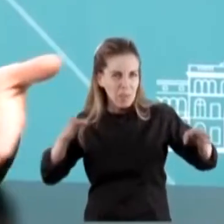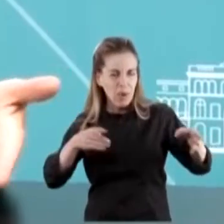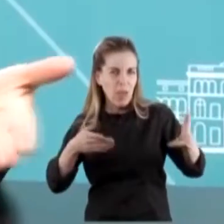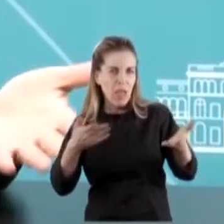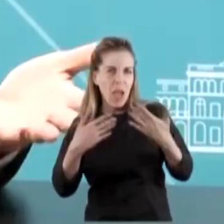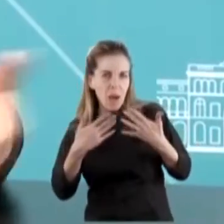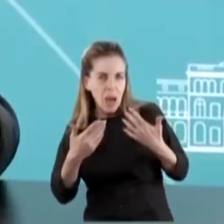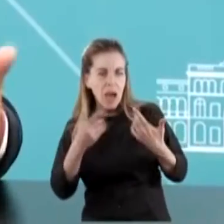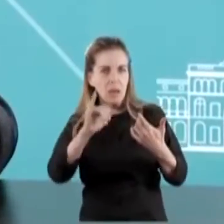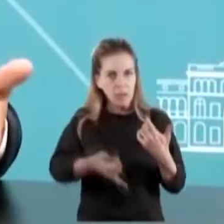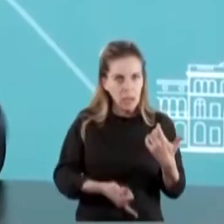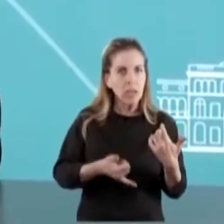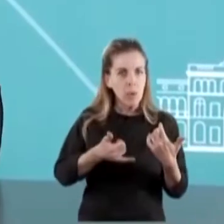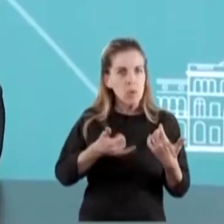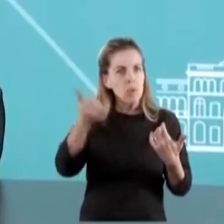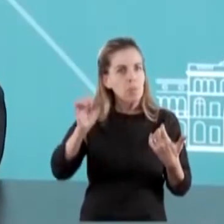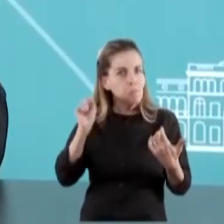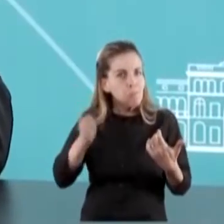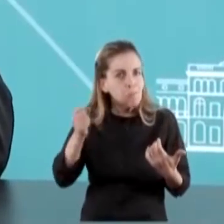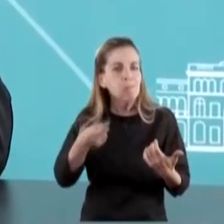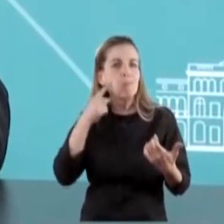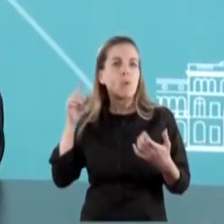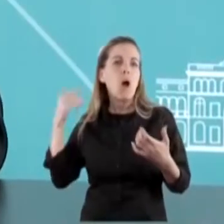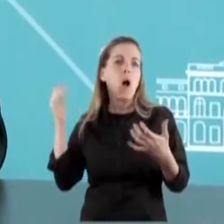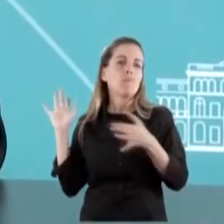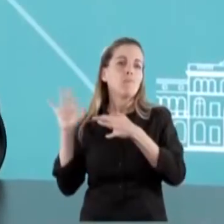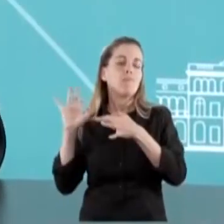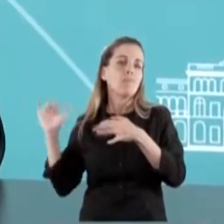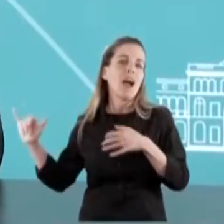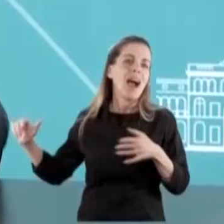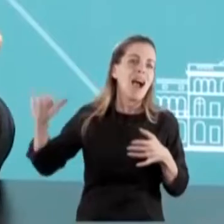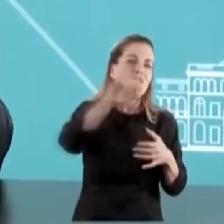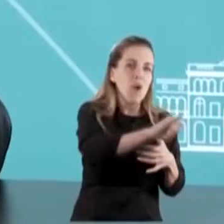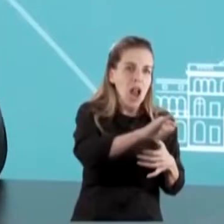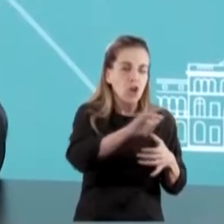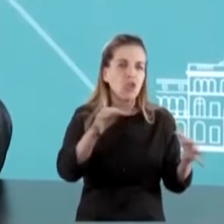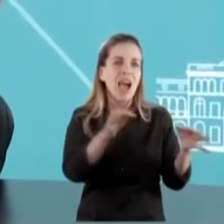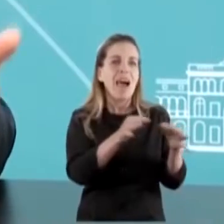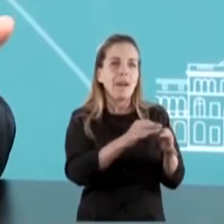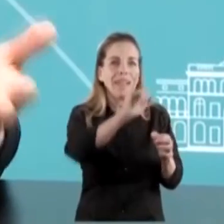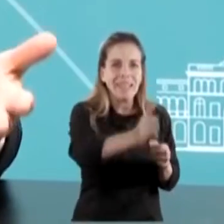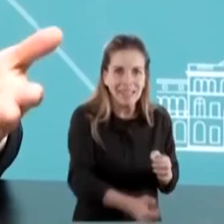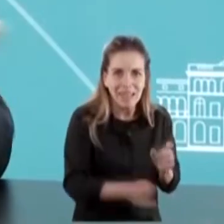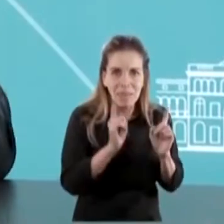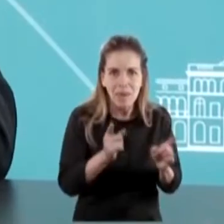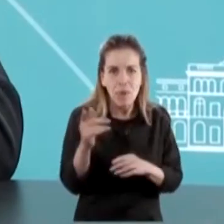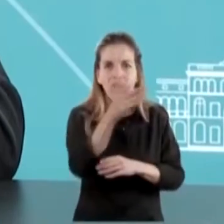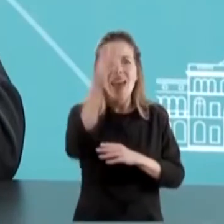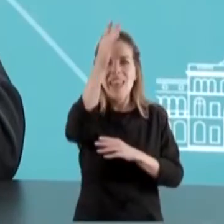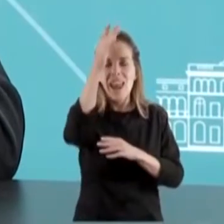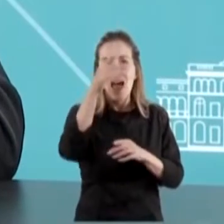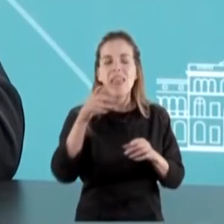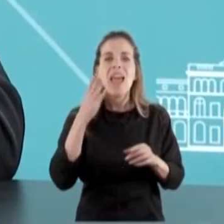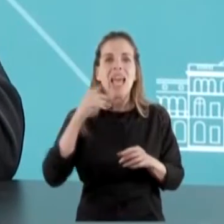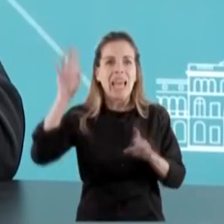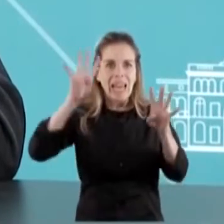que generó mayor conectividad, que generó que se izaran en un momento las dos banderas en